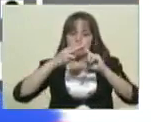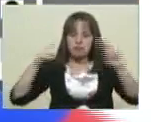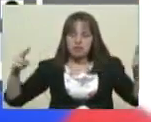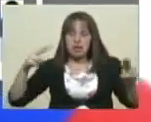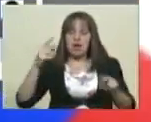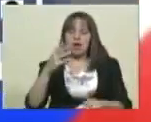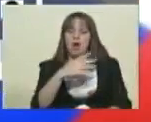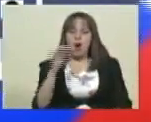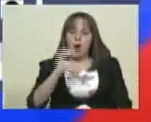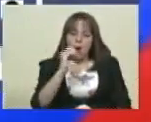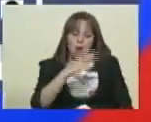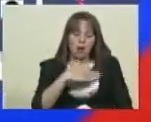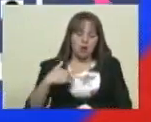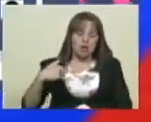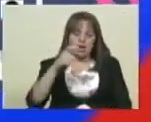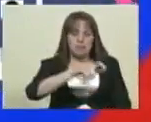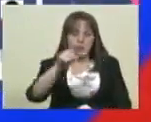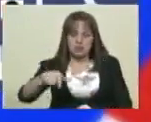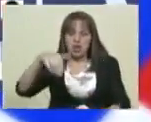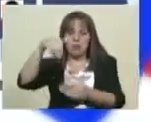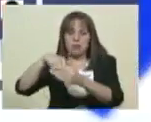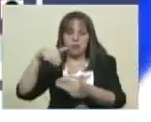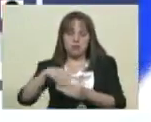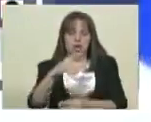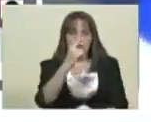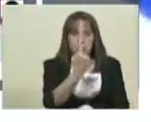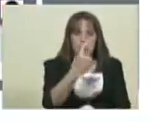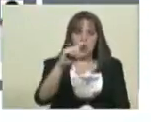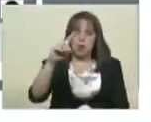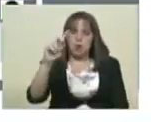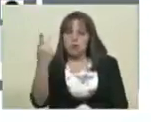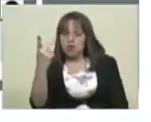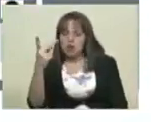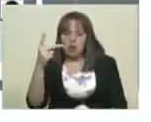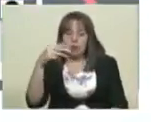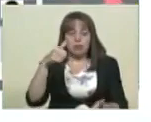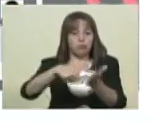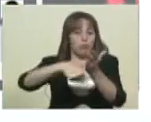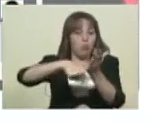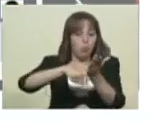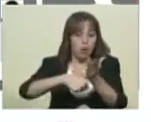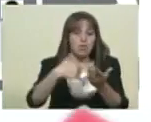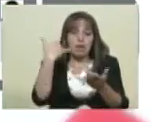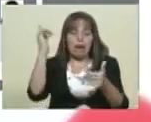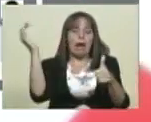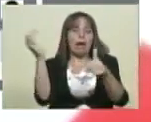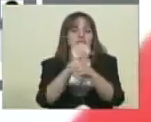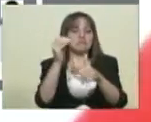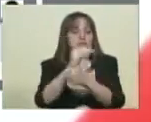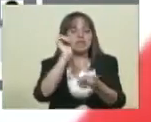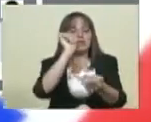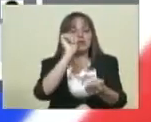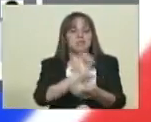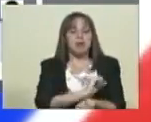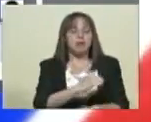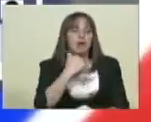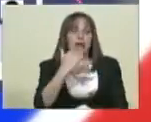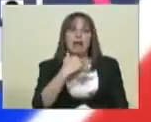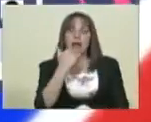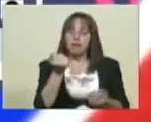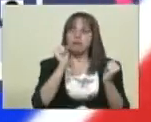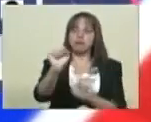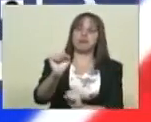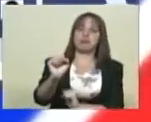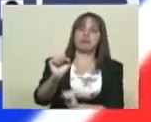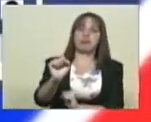una o dos veces. Los vamos a saber, los vamos a agarrar, vamos a tener sus huellas y vamos a saber y los vamos a impedir